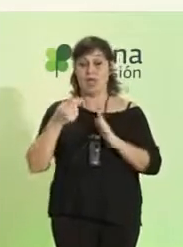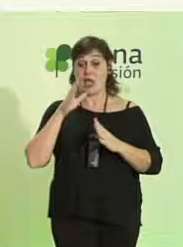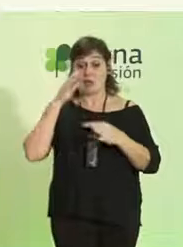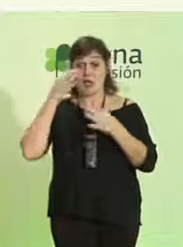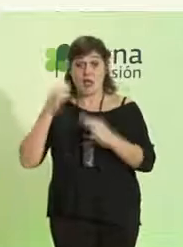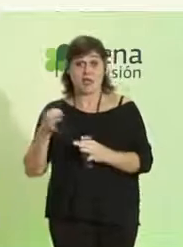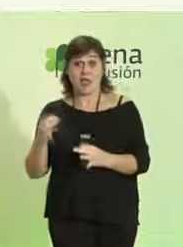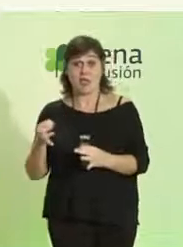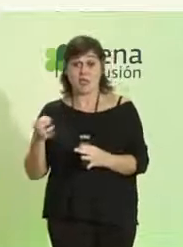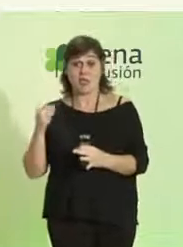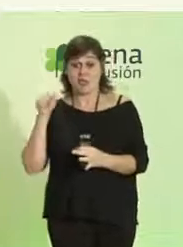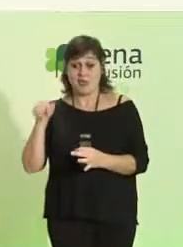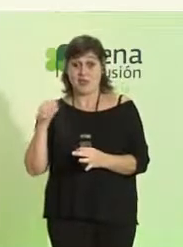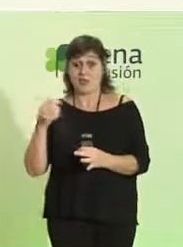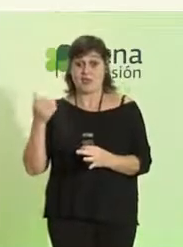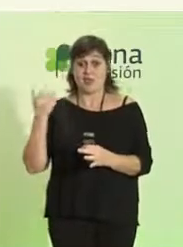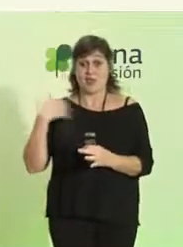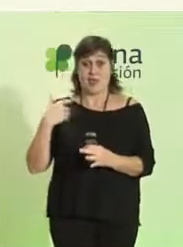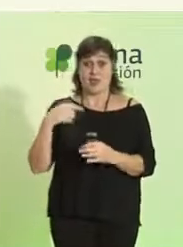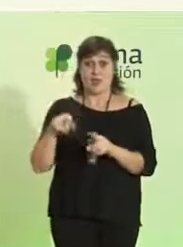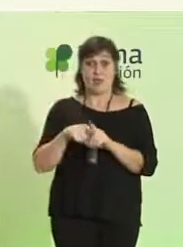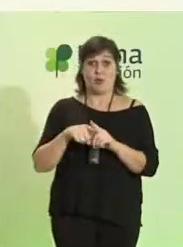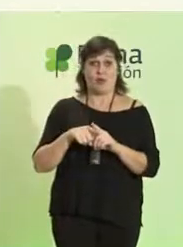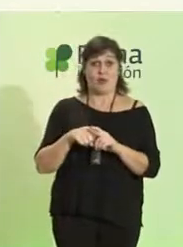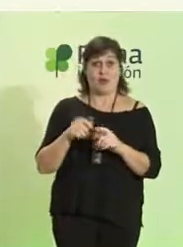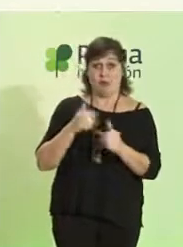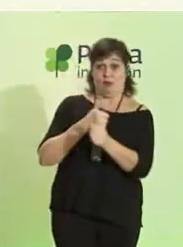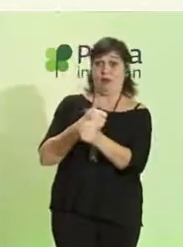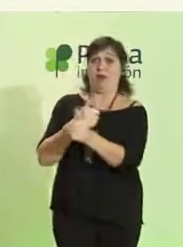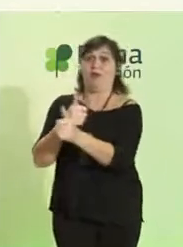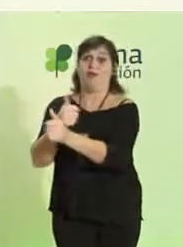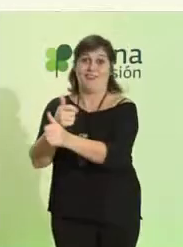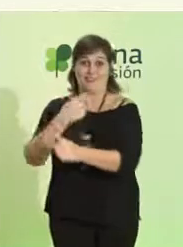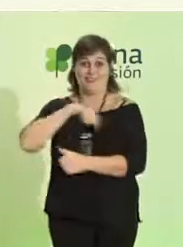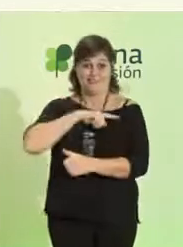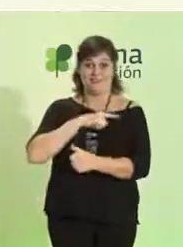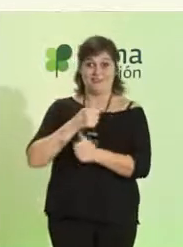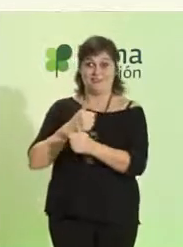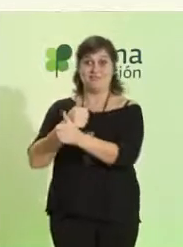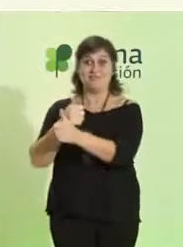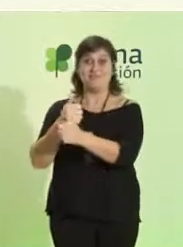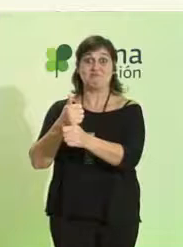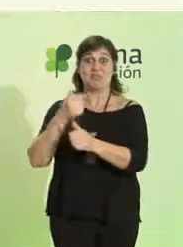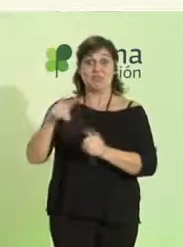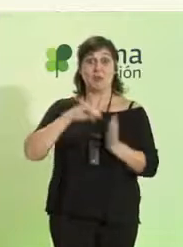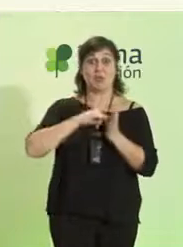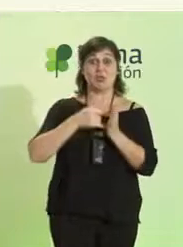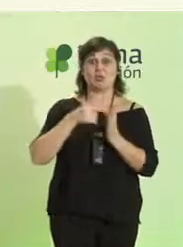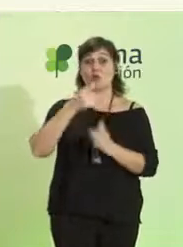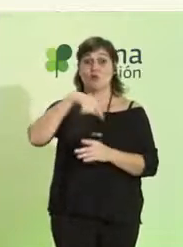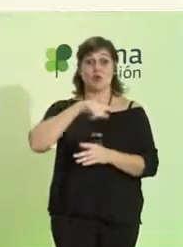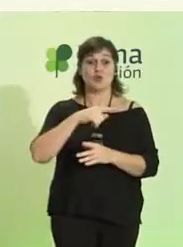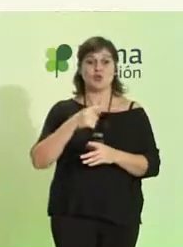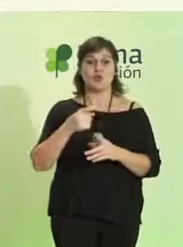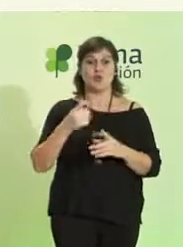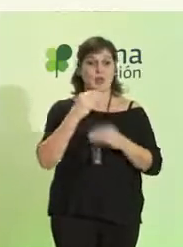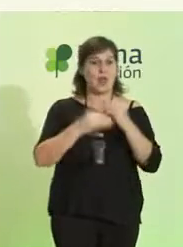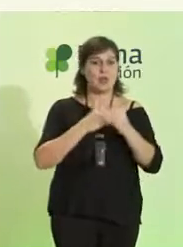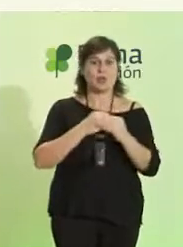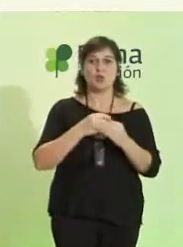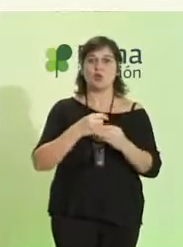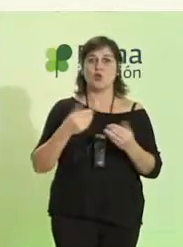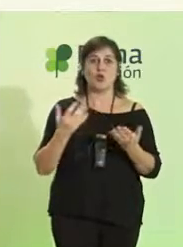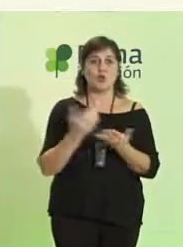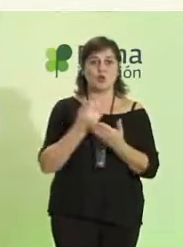que ya nos está llevando prácticamente a rastras. Y es que, habéis cogido este proyecto con tanto cariño, con tanta ilusión en muchas de las